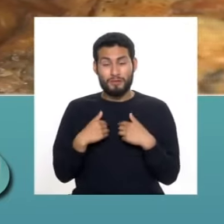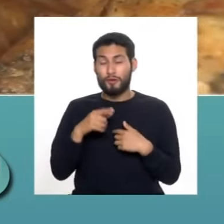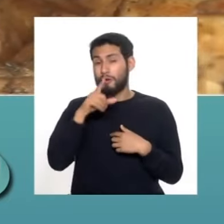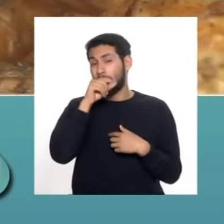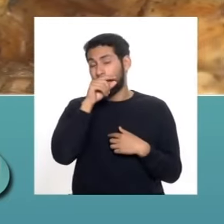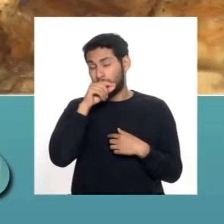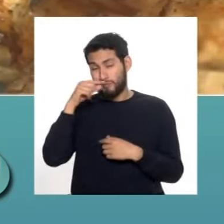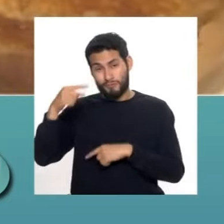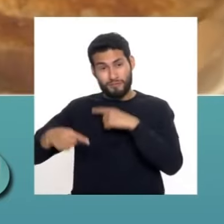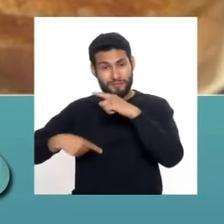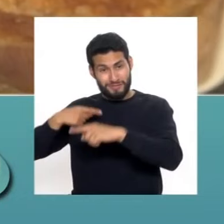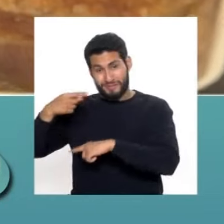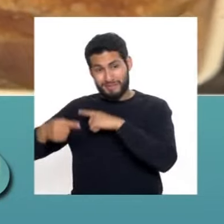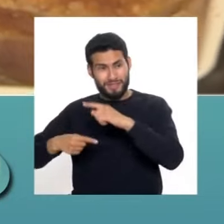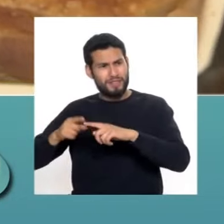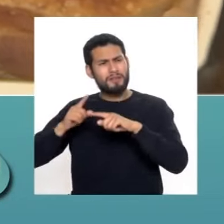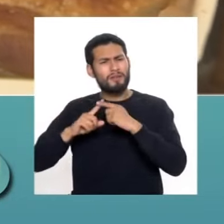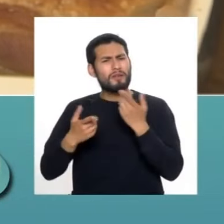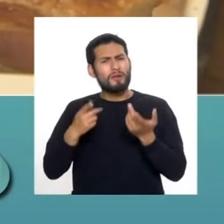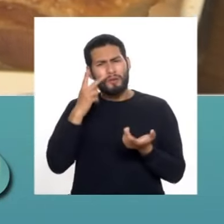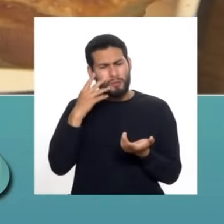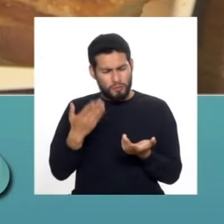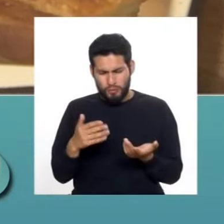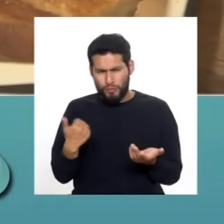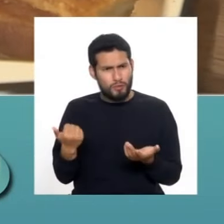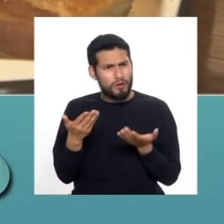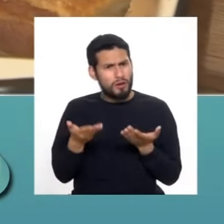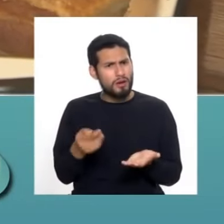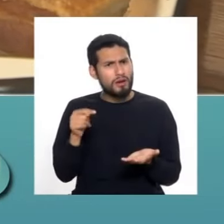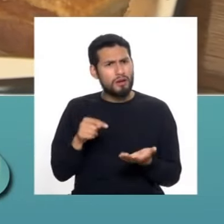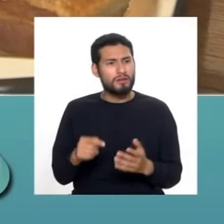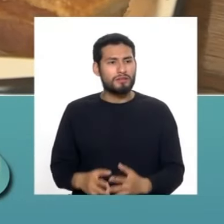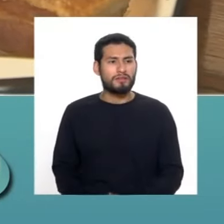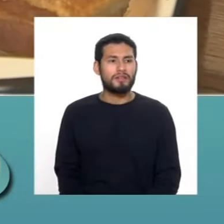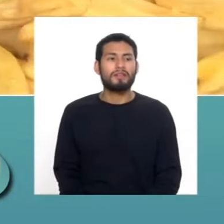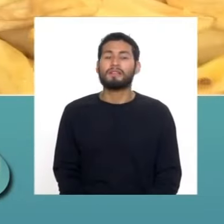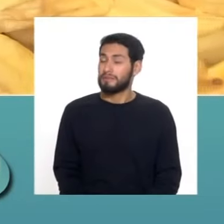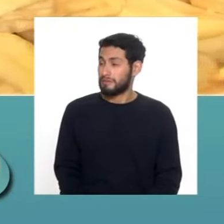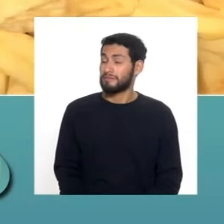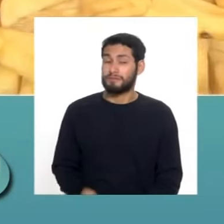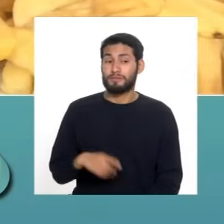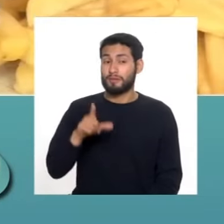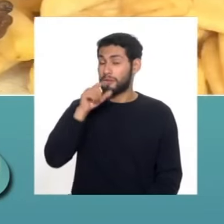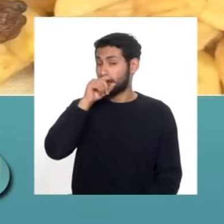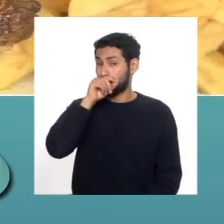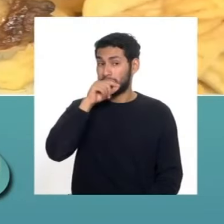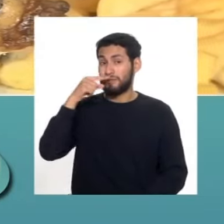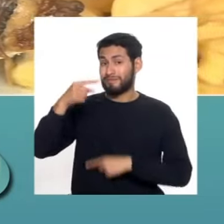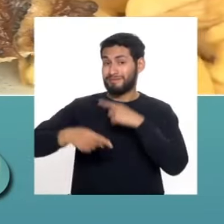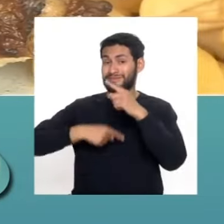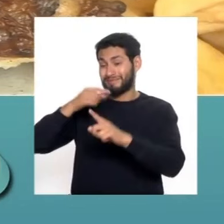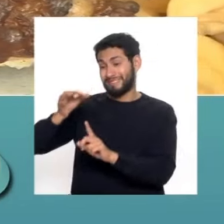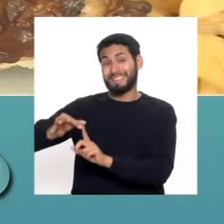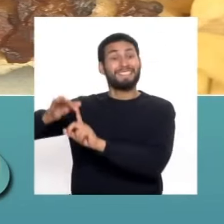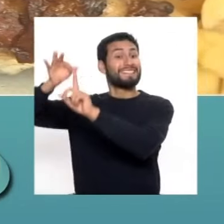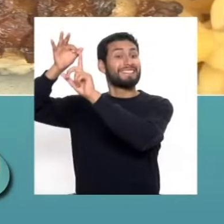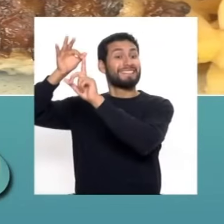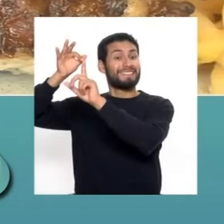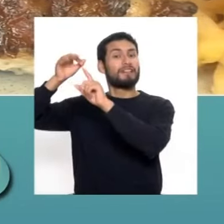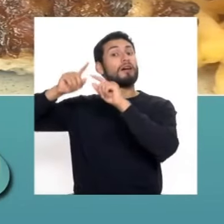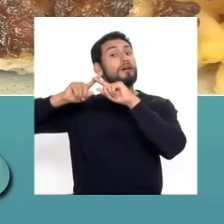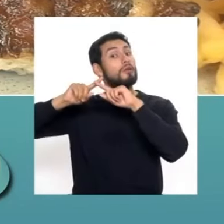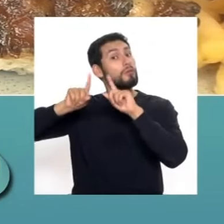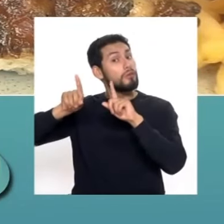pollito a la Brasa, por supuesto. ¿Pero qué más? ¿Qué otros platos vamos a poder encontrar? Efectivamente, el pollo a la Brasa es la estrella, pero también